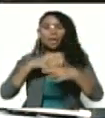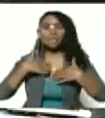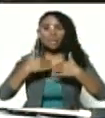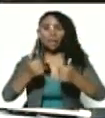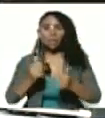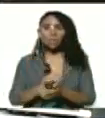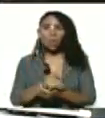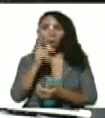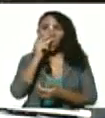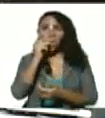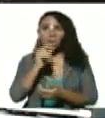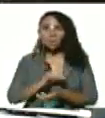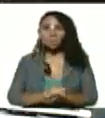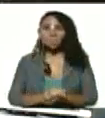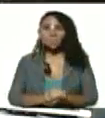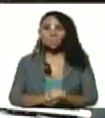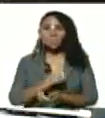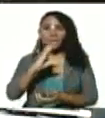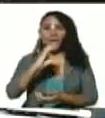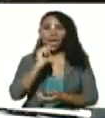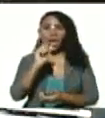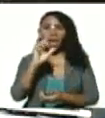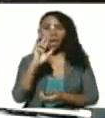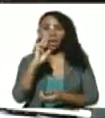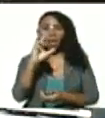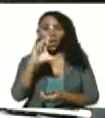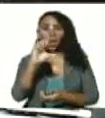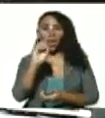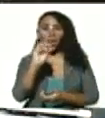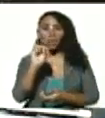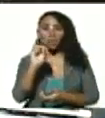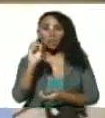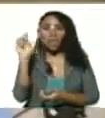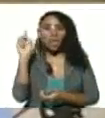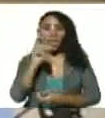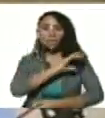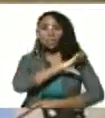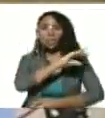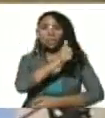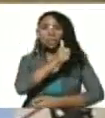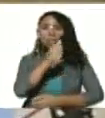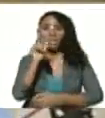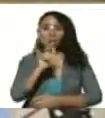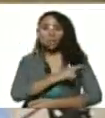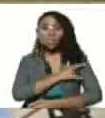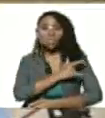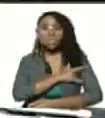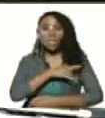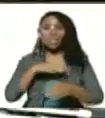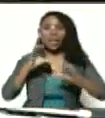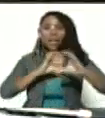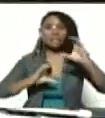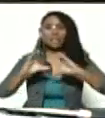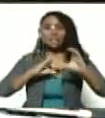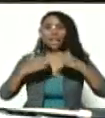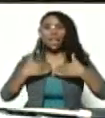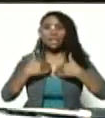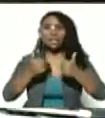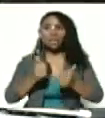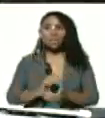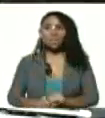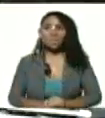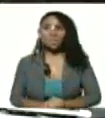compañero doctor Carlos Alvarado, rector de la Universidad de las Ciencias de la Salud.